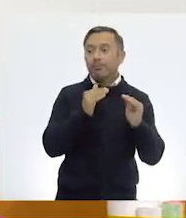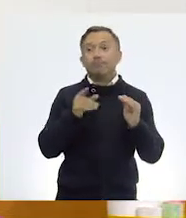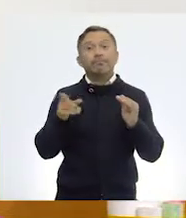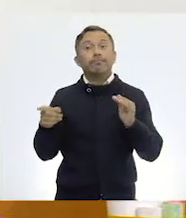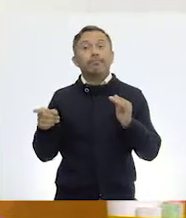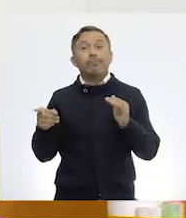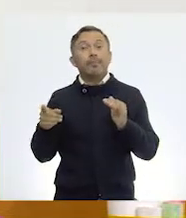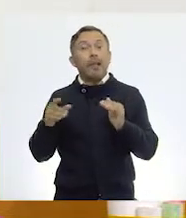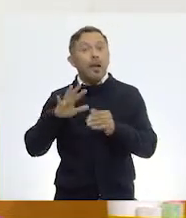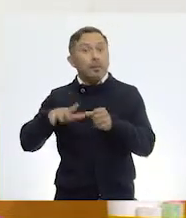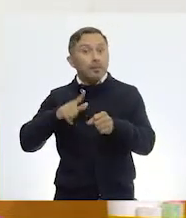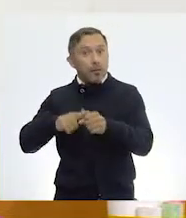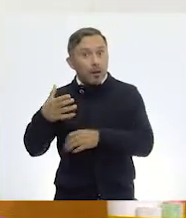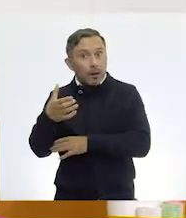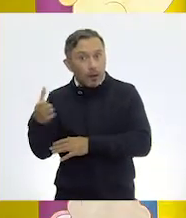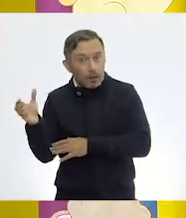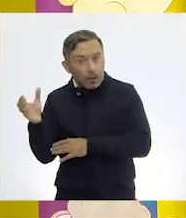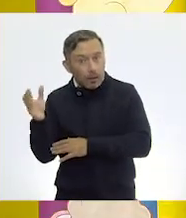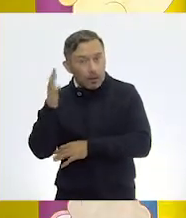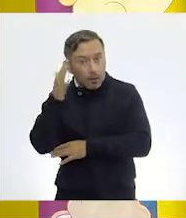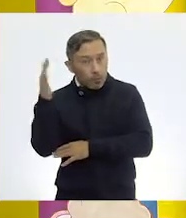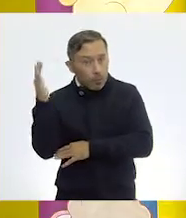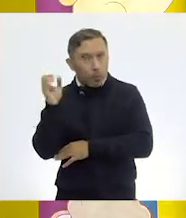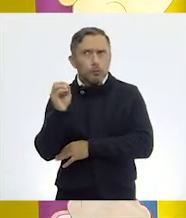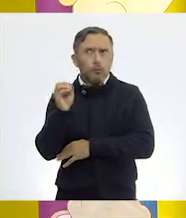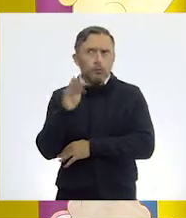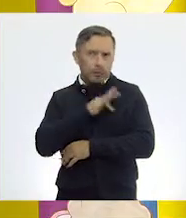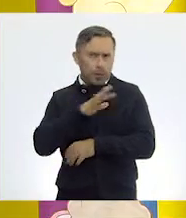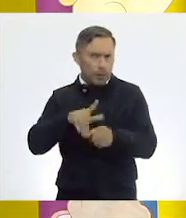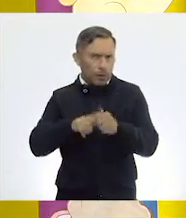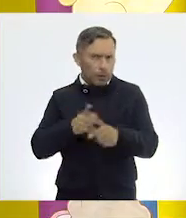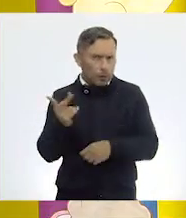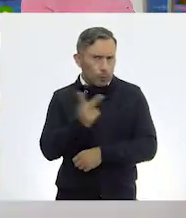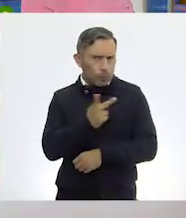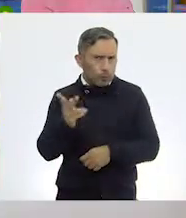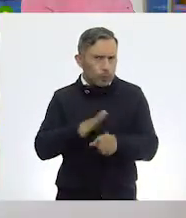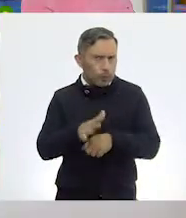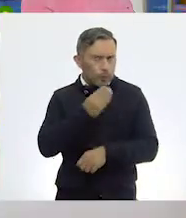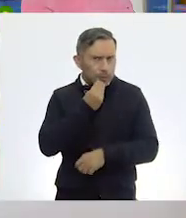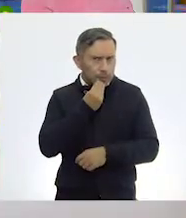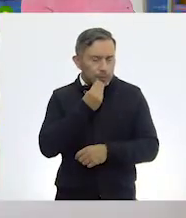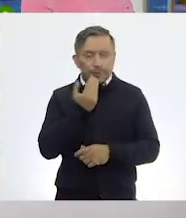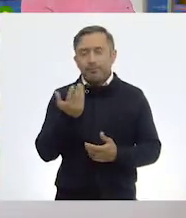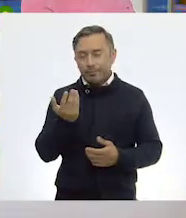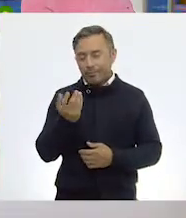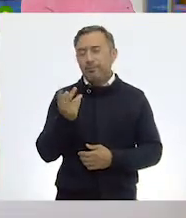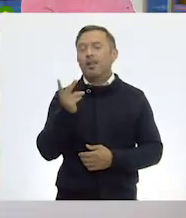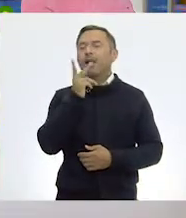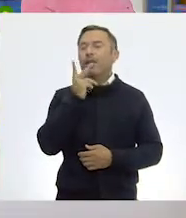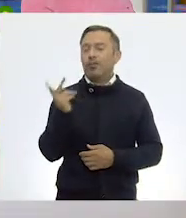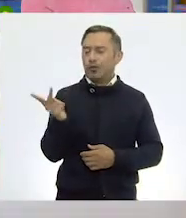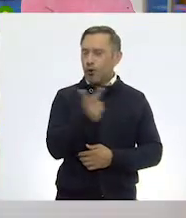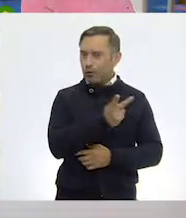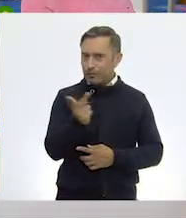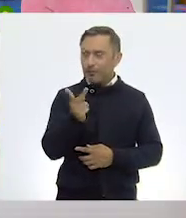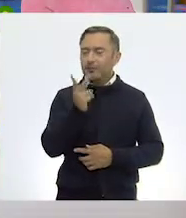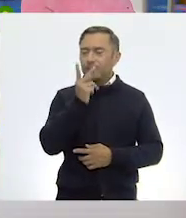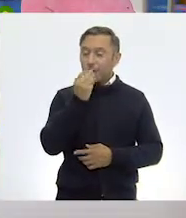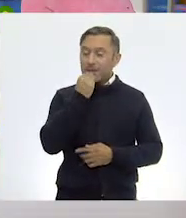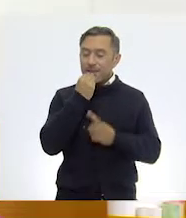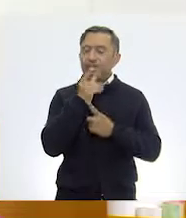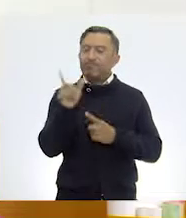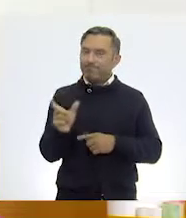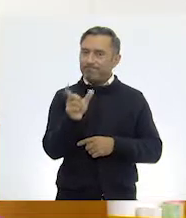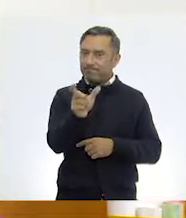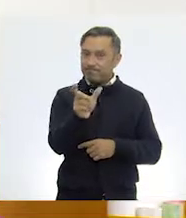animales. ¿Ustedes qué dicen? Para ambos animales. Muy bien, para ambos animales. Solamente que recuerden